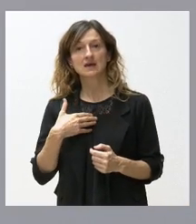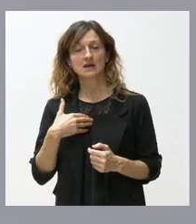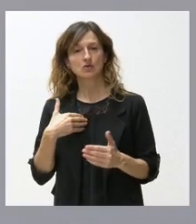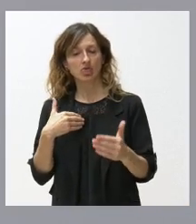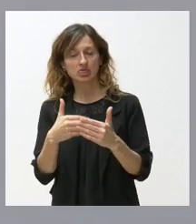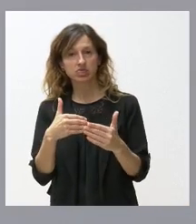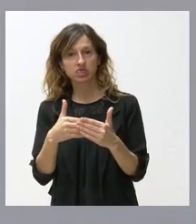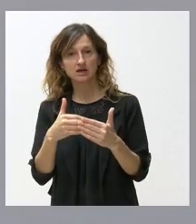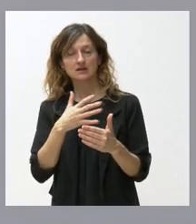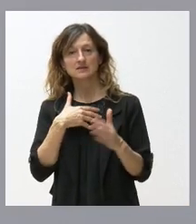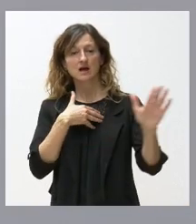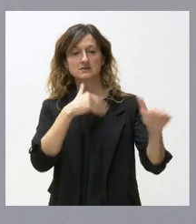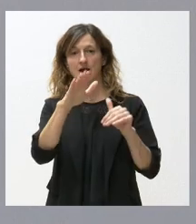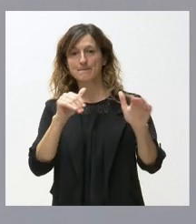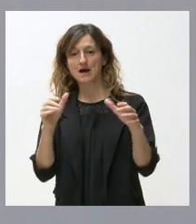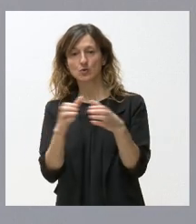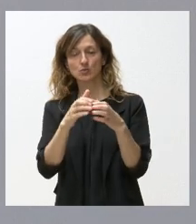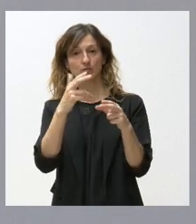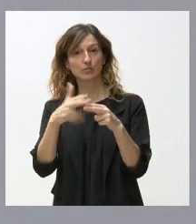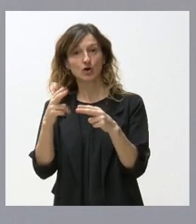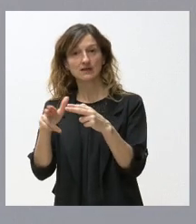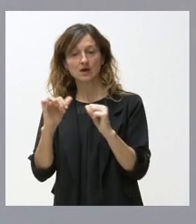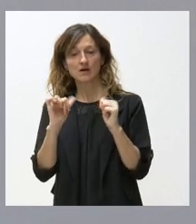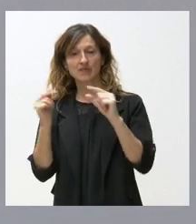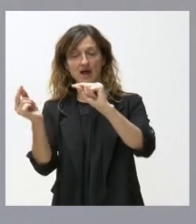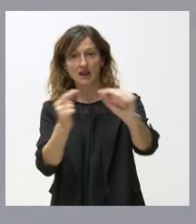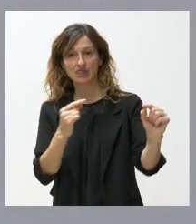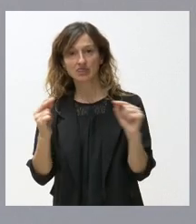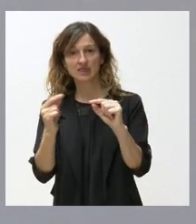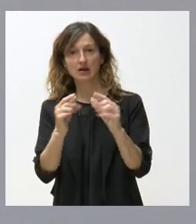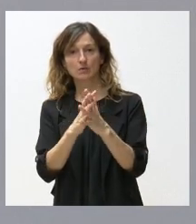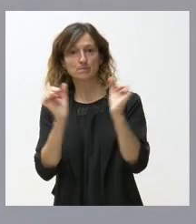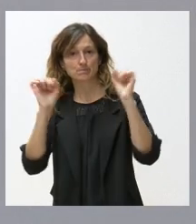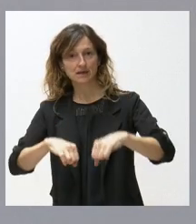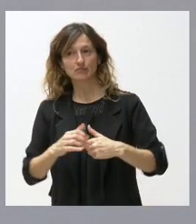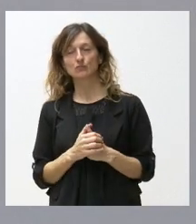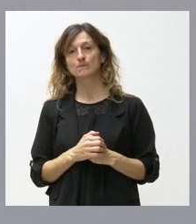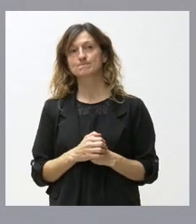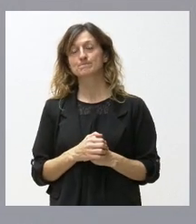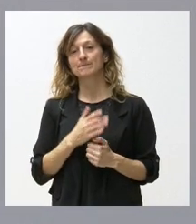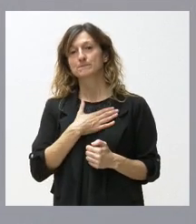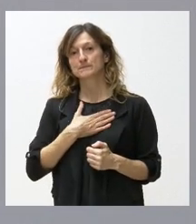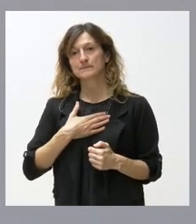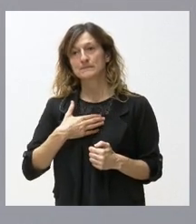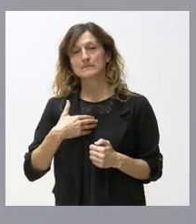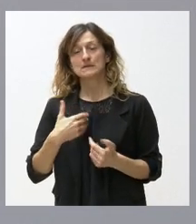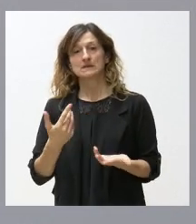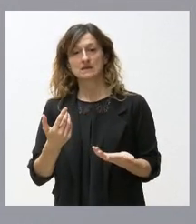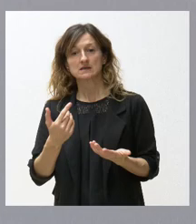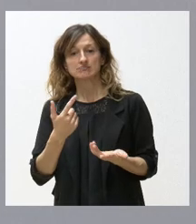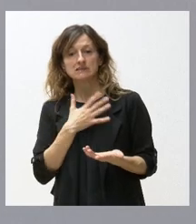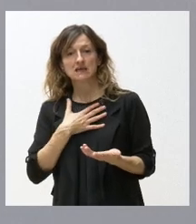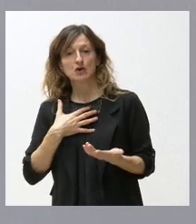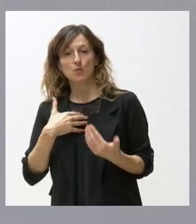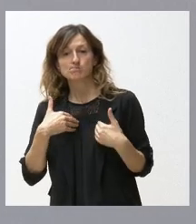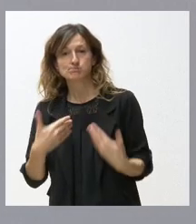poder convocar a los grupos políticos para comenzar este diálogo, para alcanzar un pacto y nuestro deseo es que el pacto se produzca cuanto antes. No